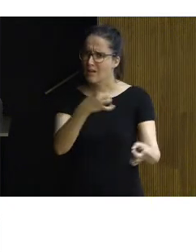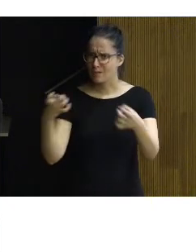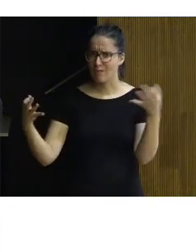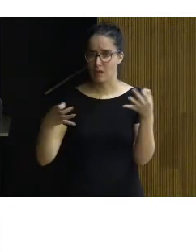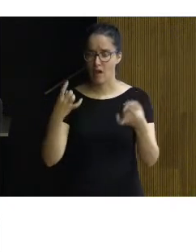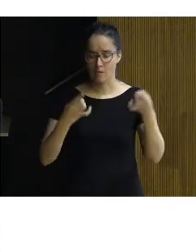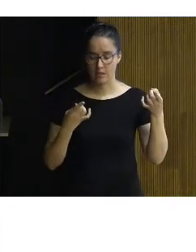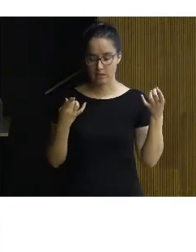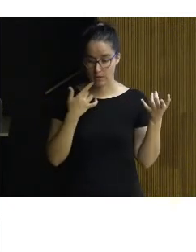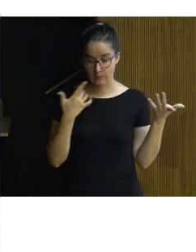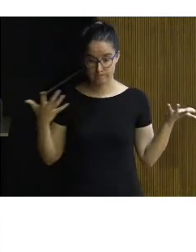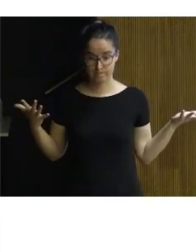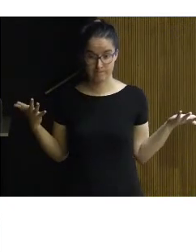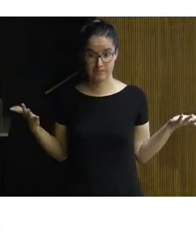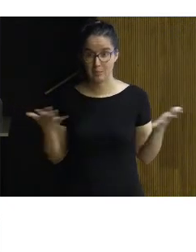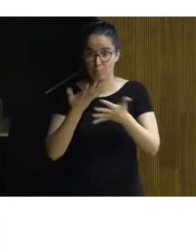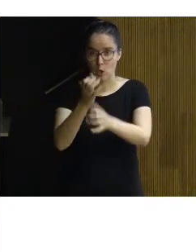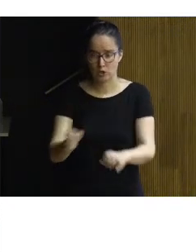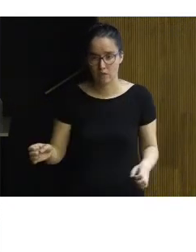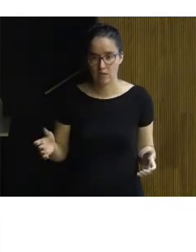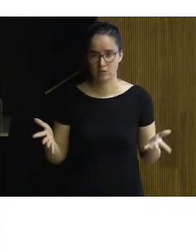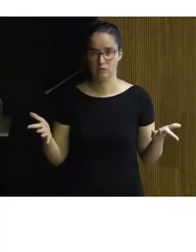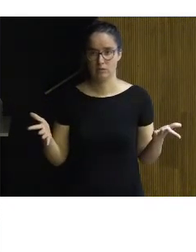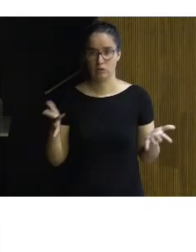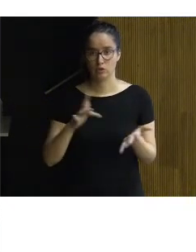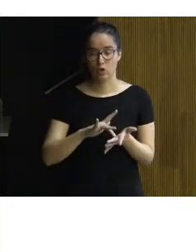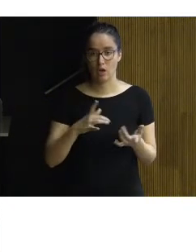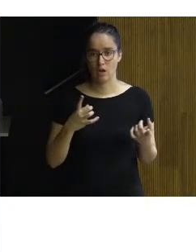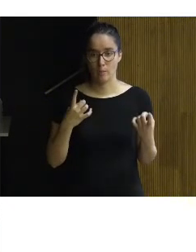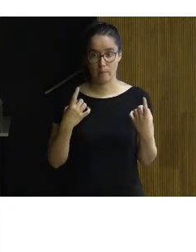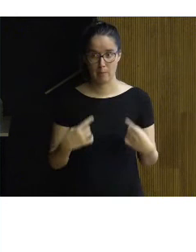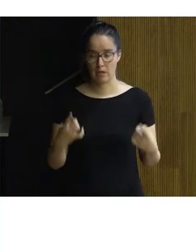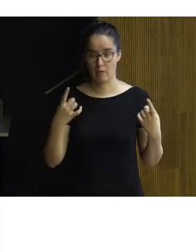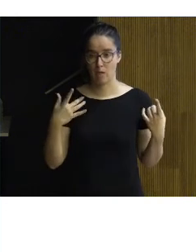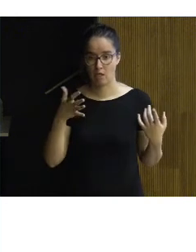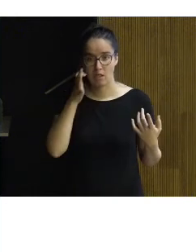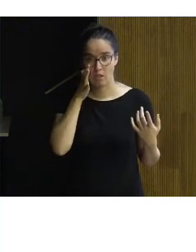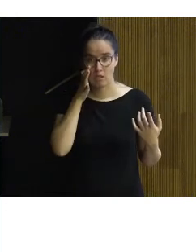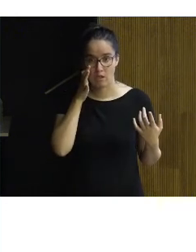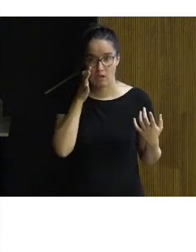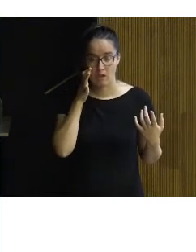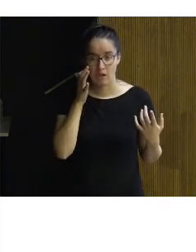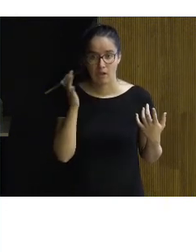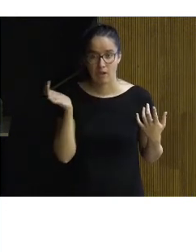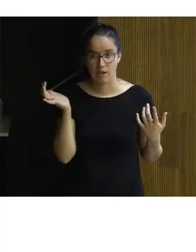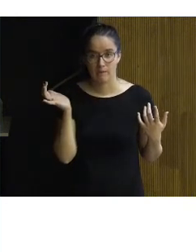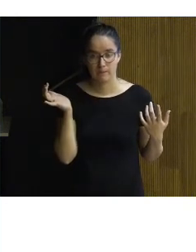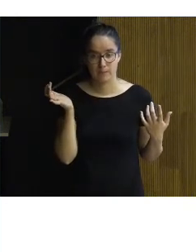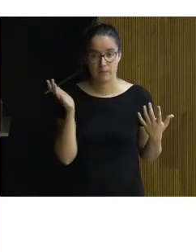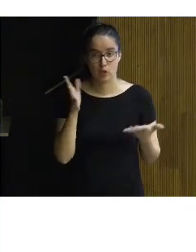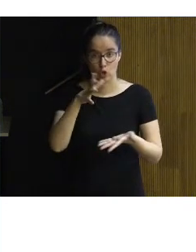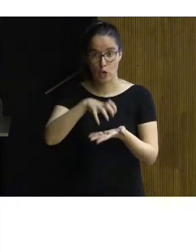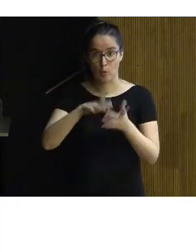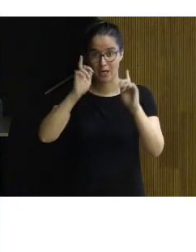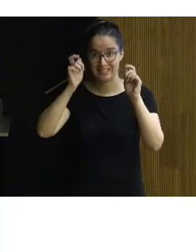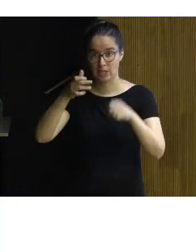que llegas y dices pues no hay nada que podamos hacer que es lo que nos pasó en un primer momento con el con su